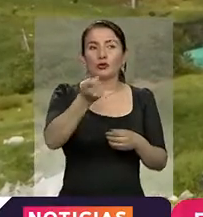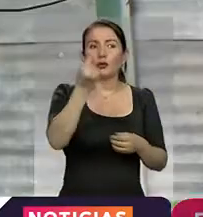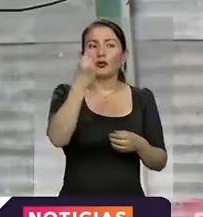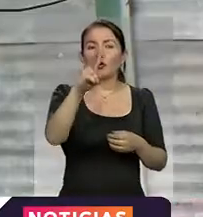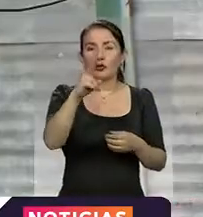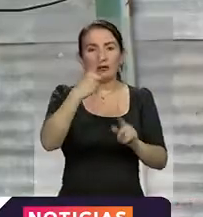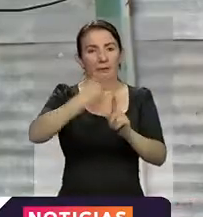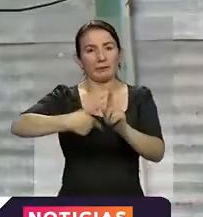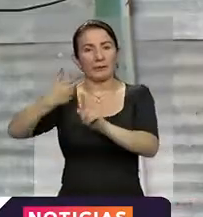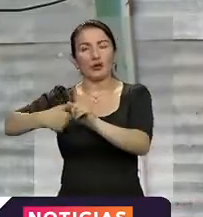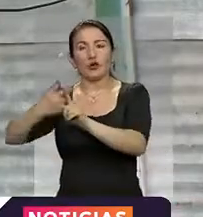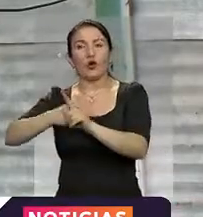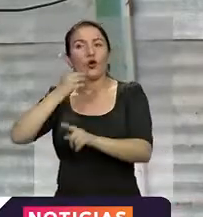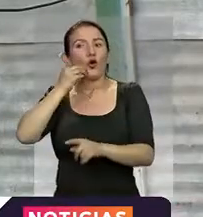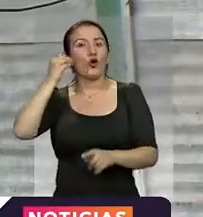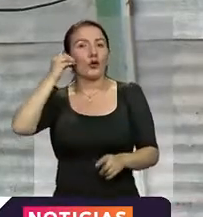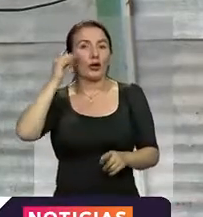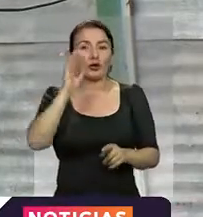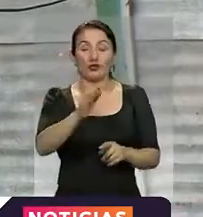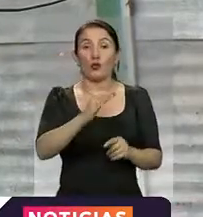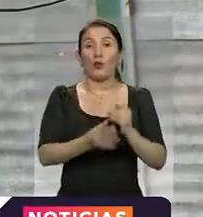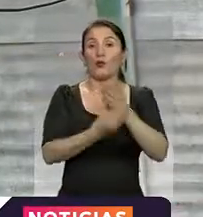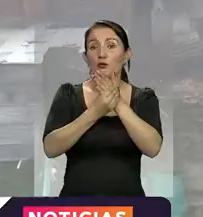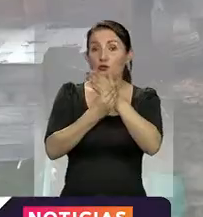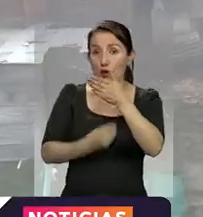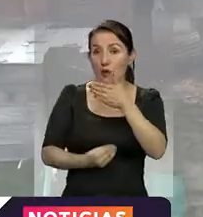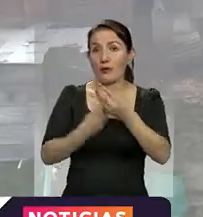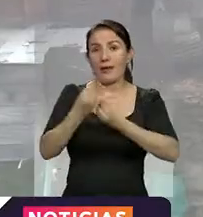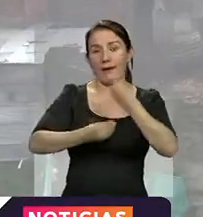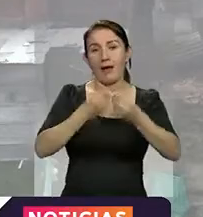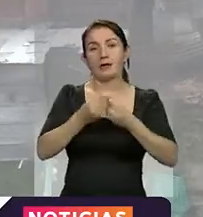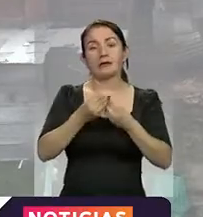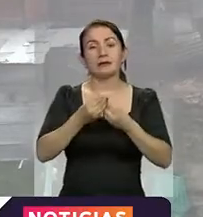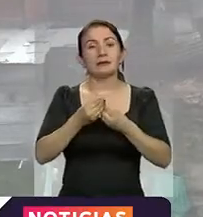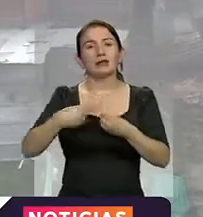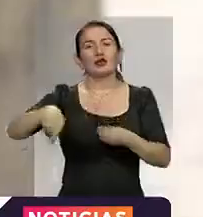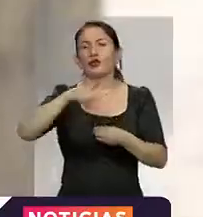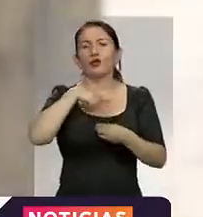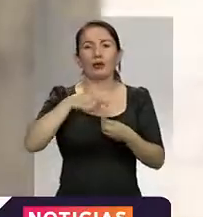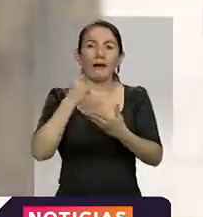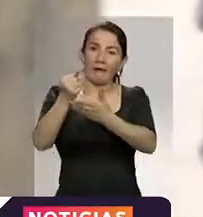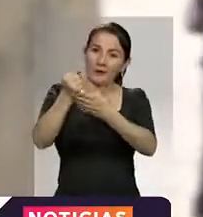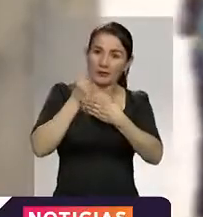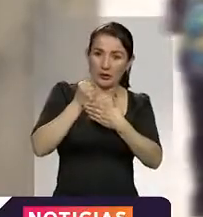meses a los hogares en condición de pobreza y vulnerabilidad extrema beneficiarios del programa. Gracias. Gracias.